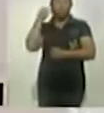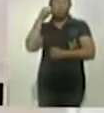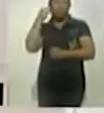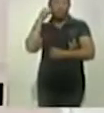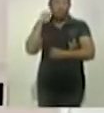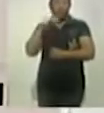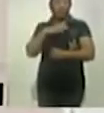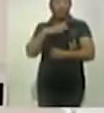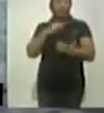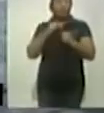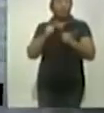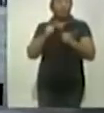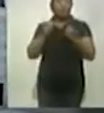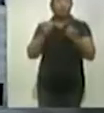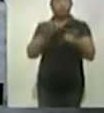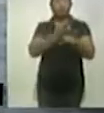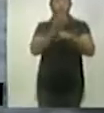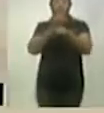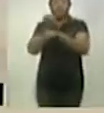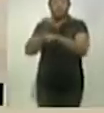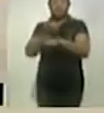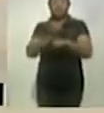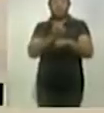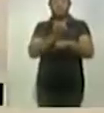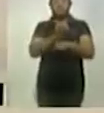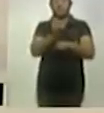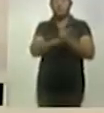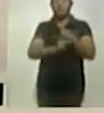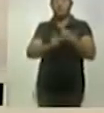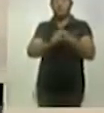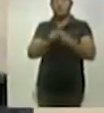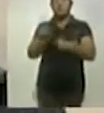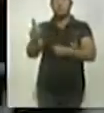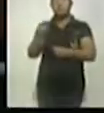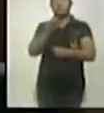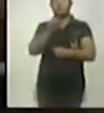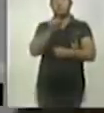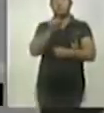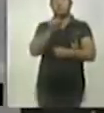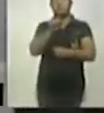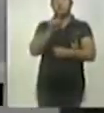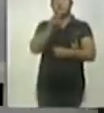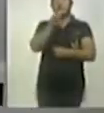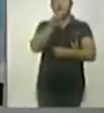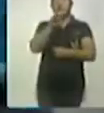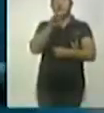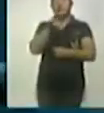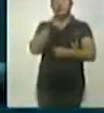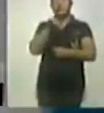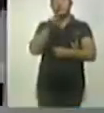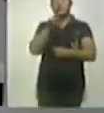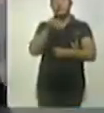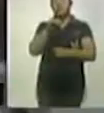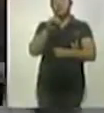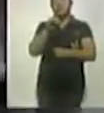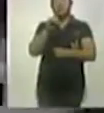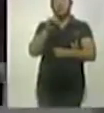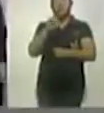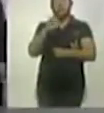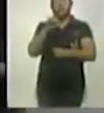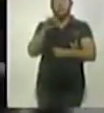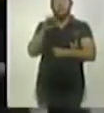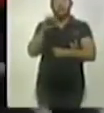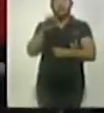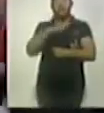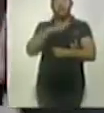sacudió con intensidad varios estados del país. De acuerdo con el Servicio Sismológico Nacional, el movimiento telúrico se registró a las diez de la mañana